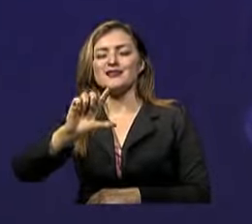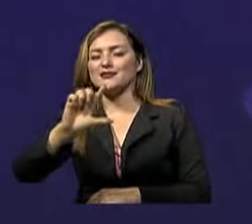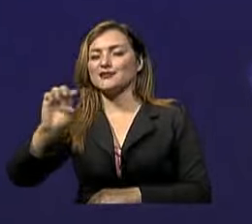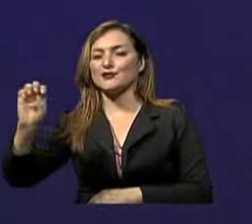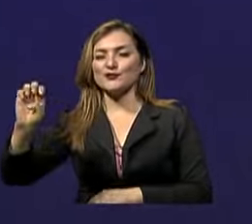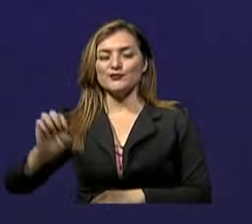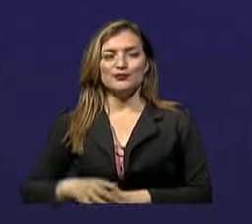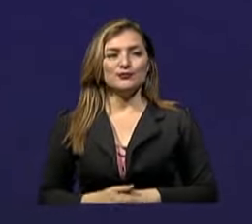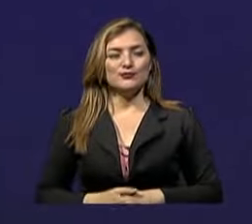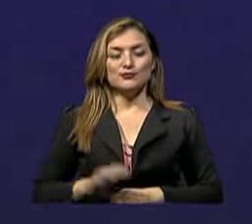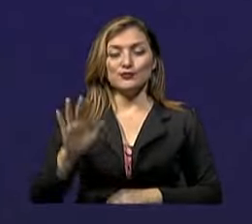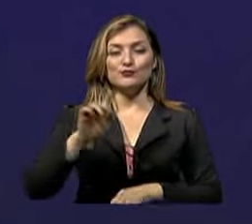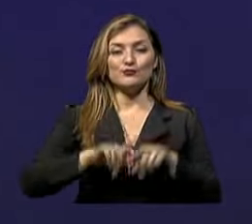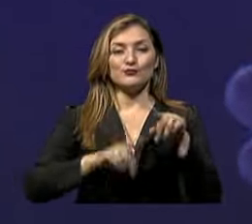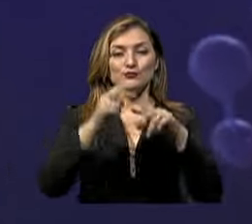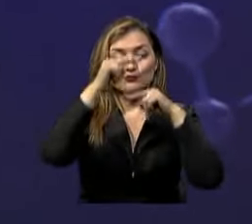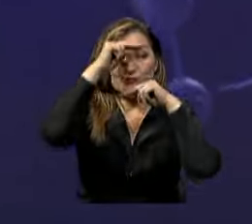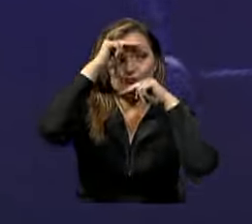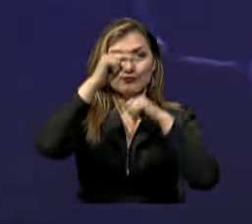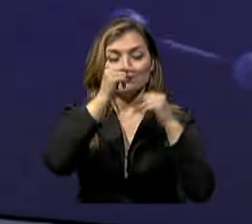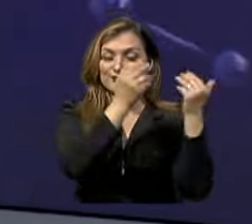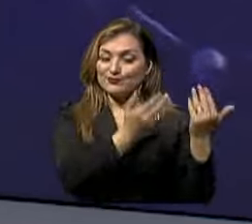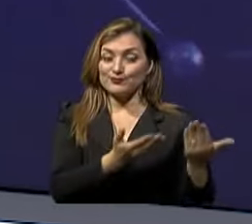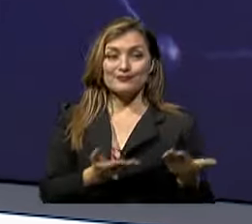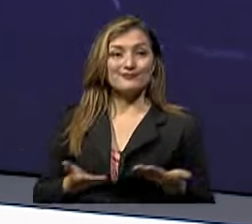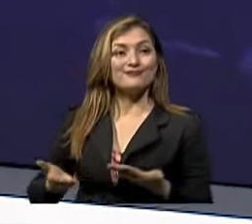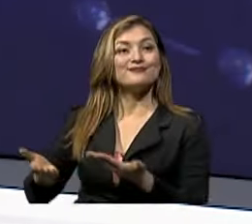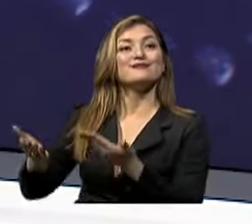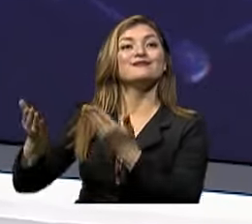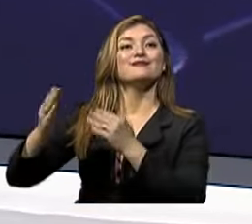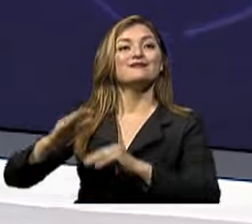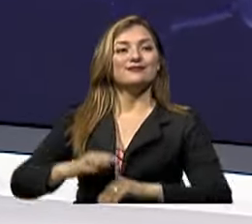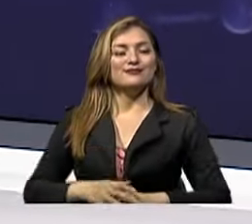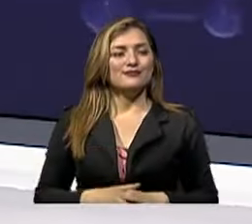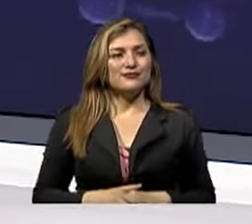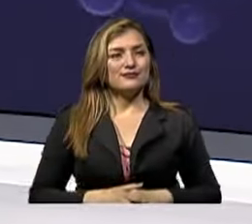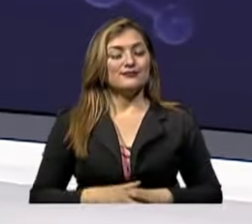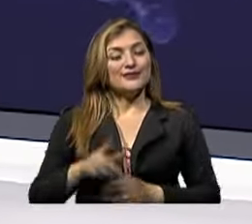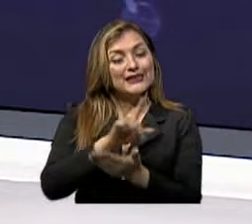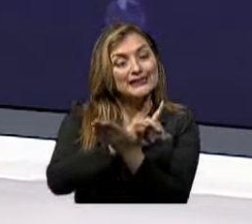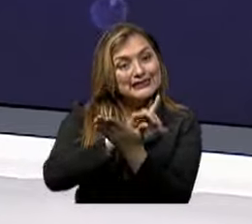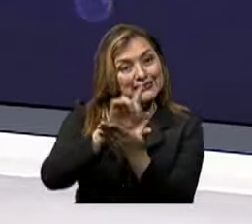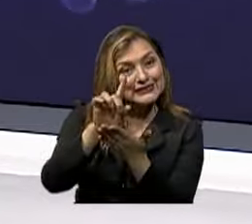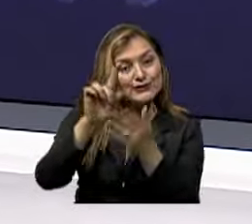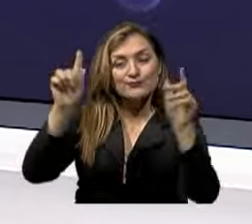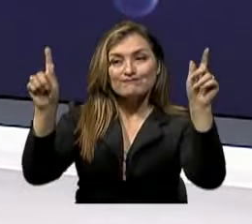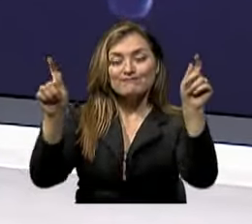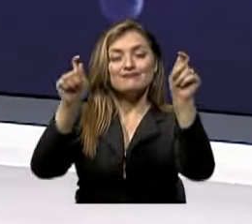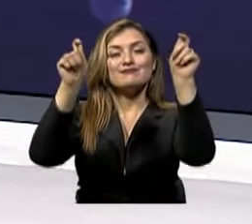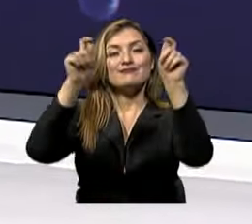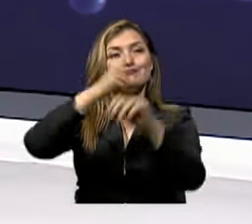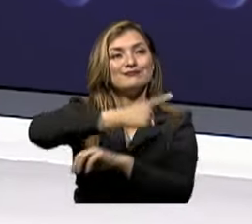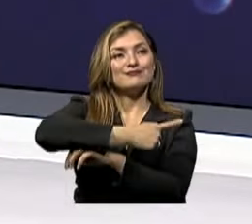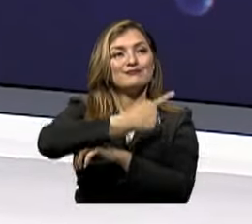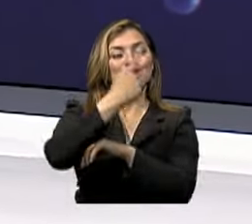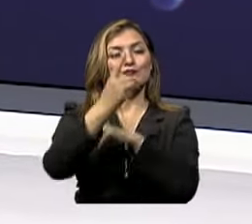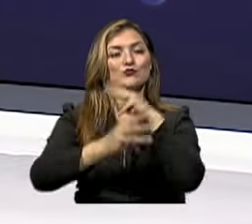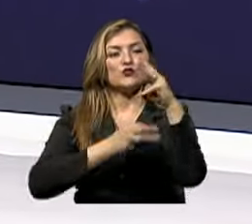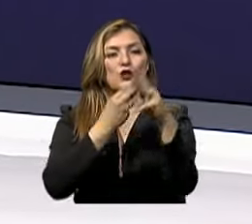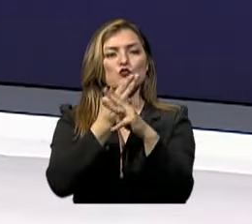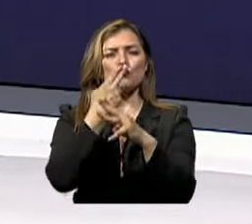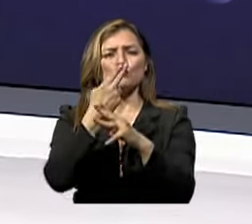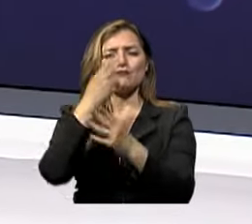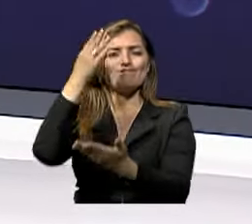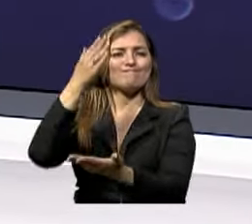Hola Esteban, amigos televidentes, bienvenidos a propósito de que esta semana se celebra el Día Mundial Sin Tabaco